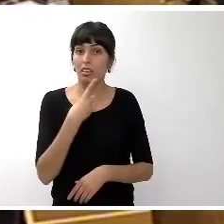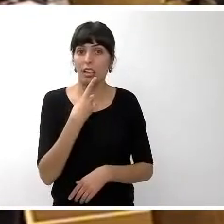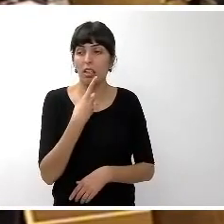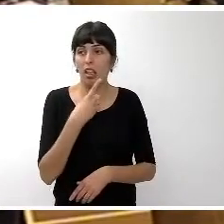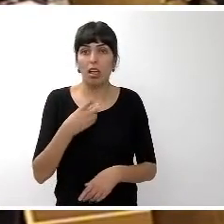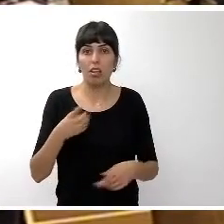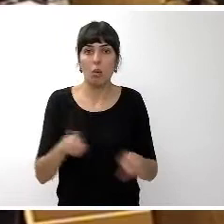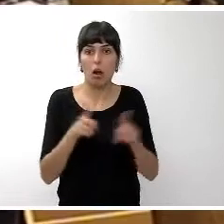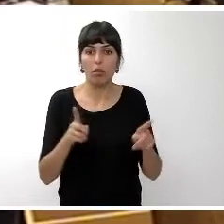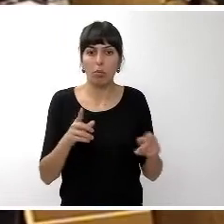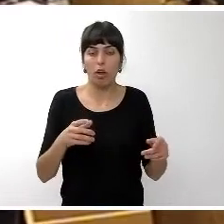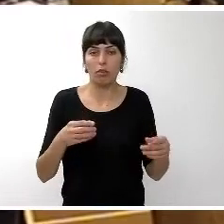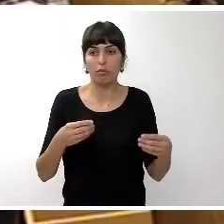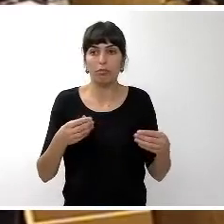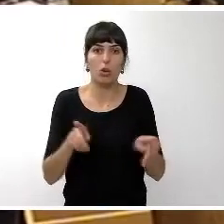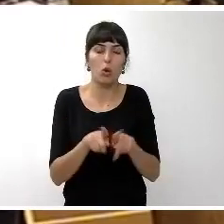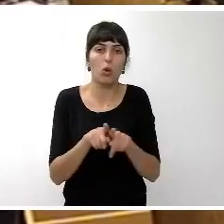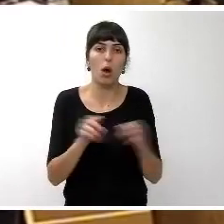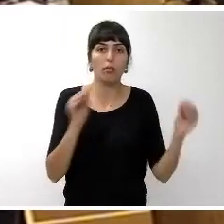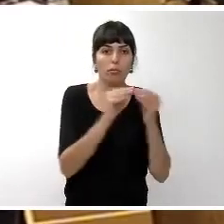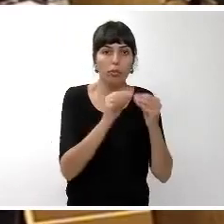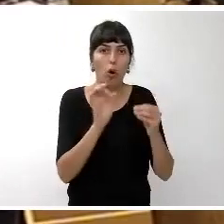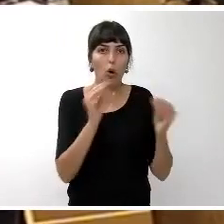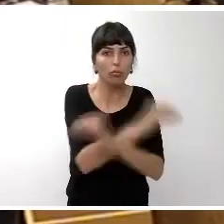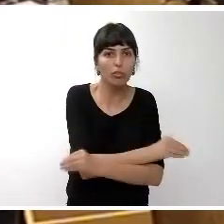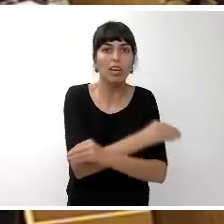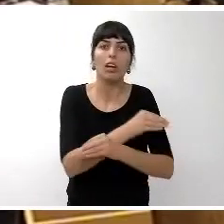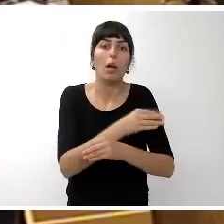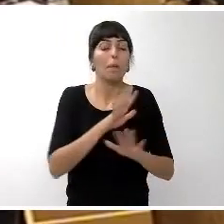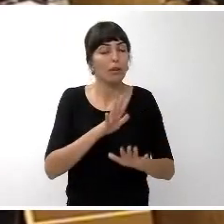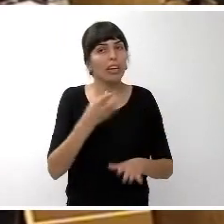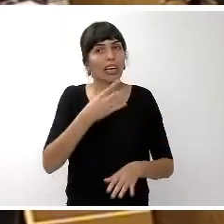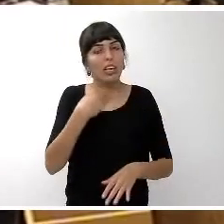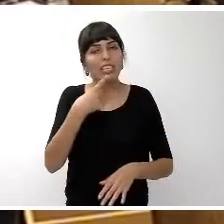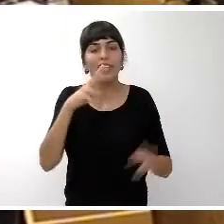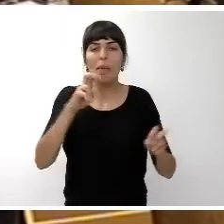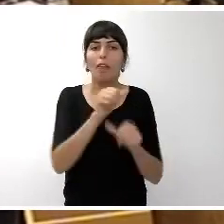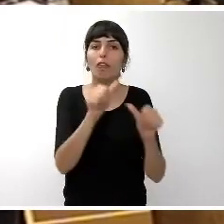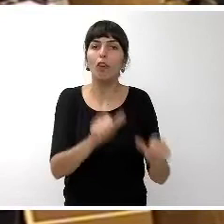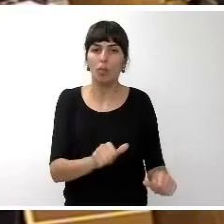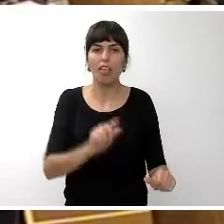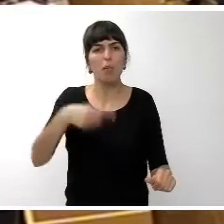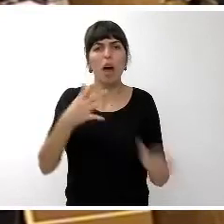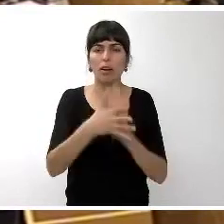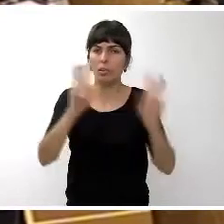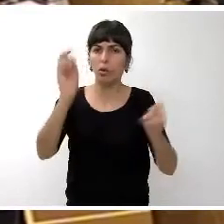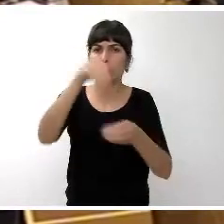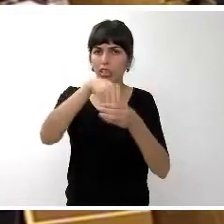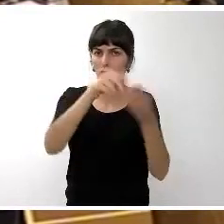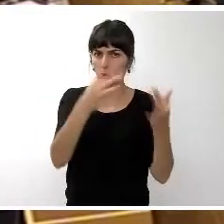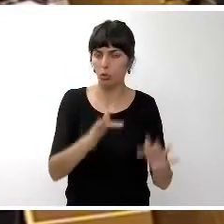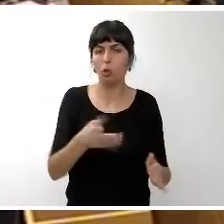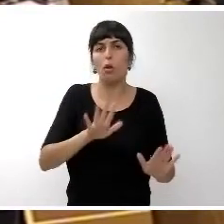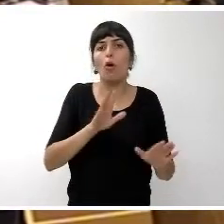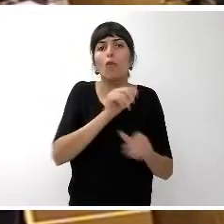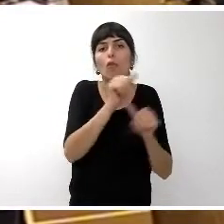pero quiero expresar públicamente mi descontento con las formas luego hablaremos del contenido si es cierto y